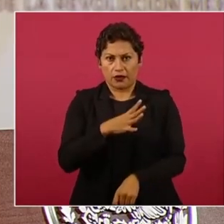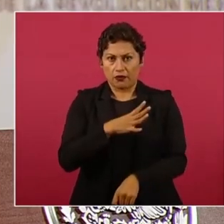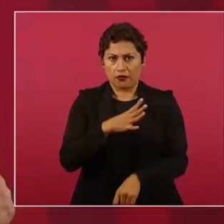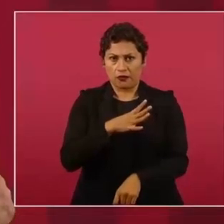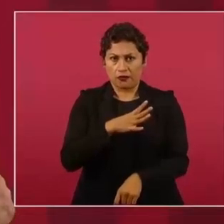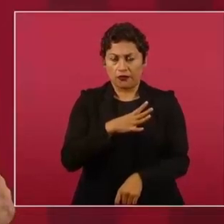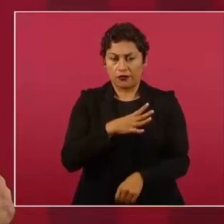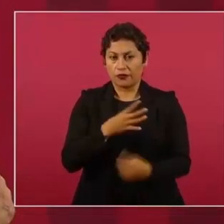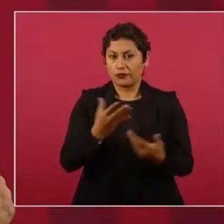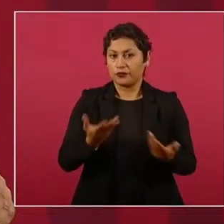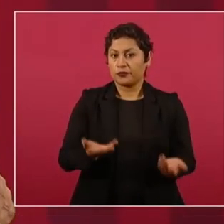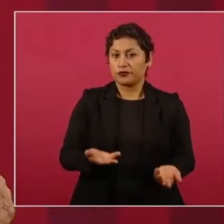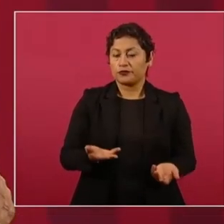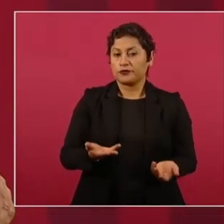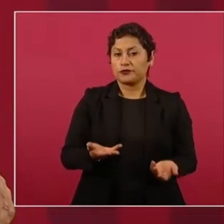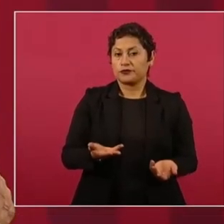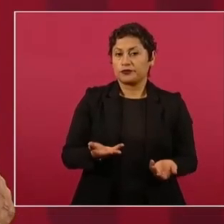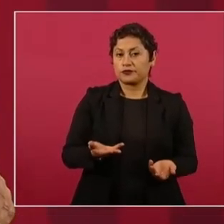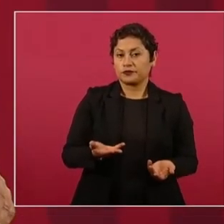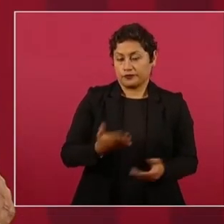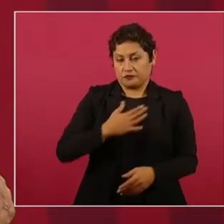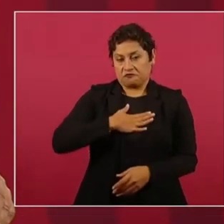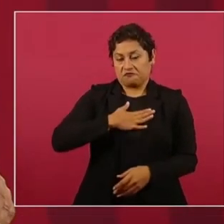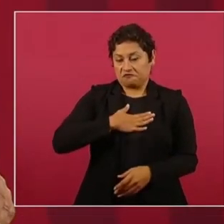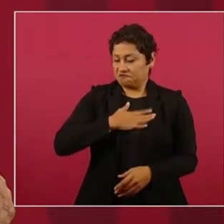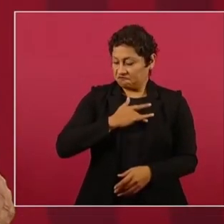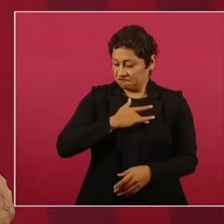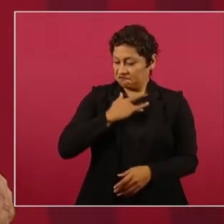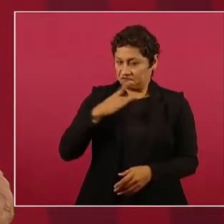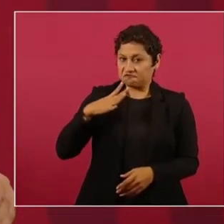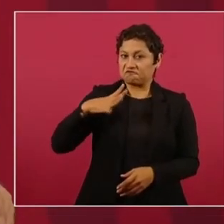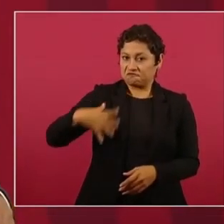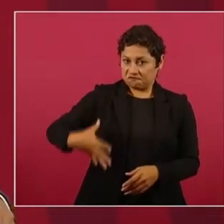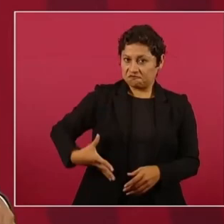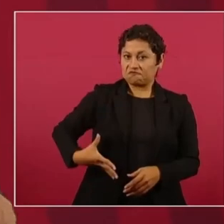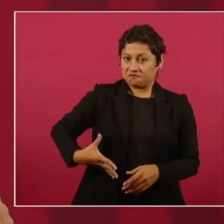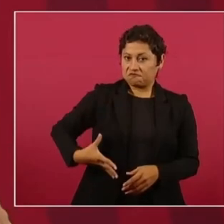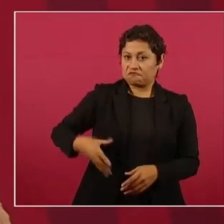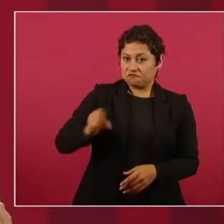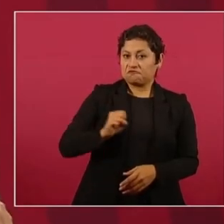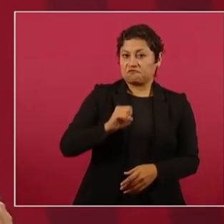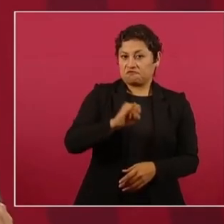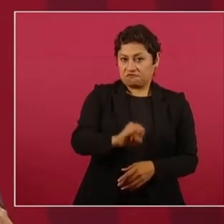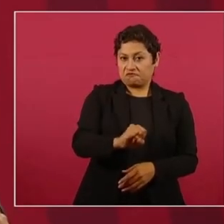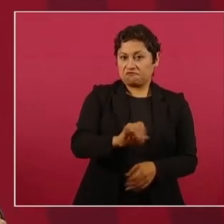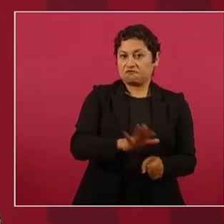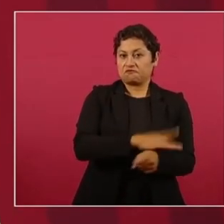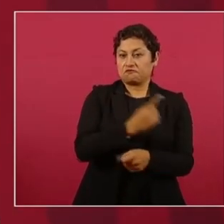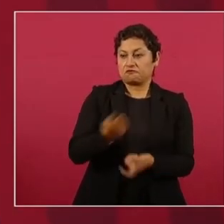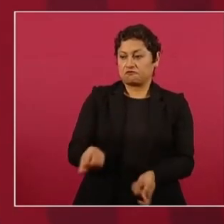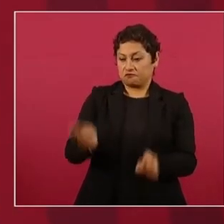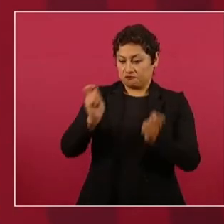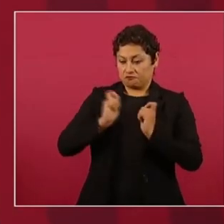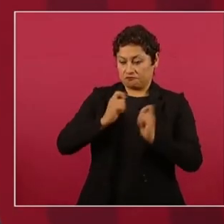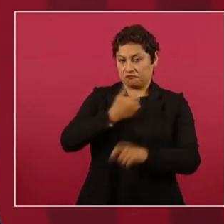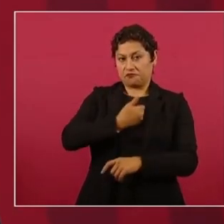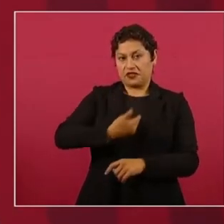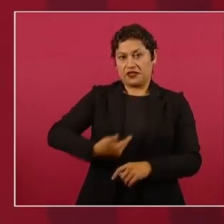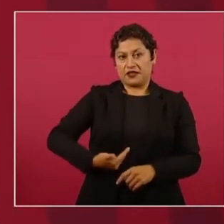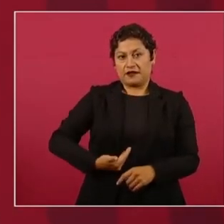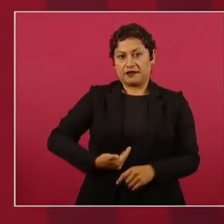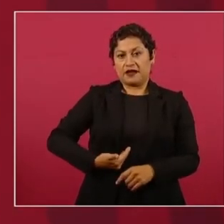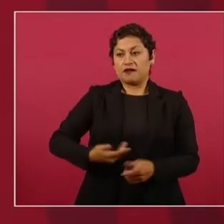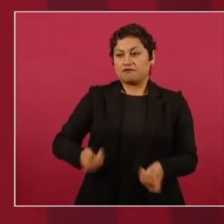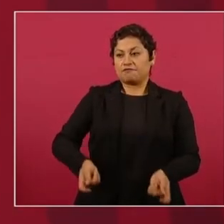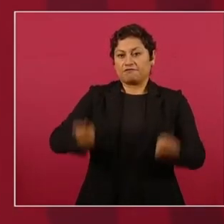es para mí un orgullo como presidente de México y represento a todo el pueblo,